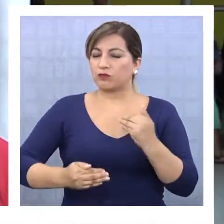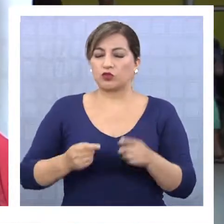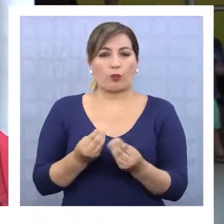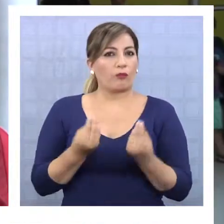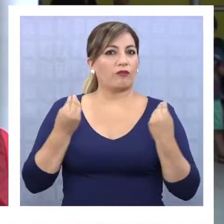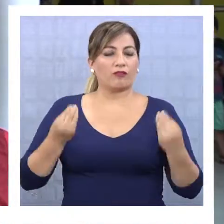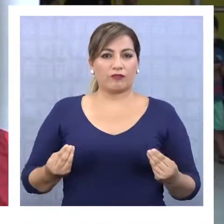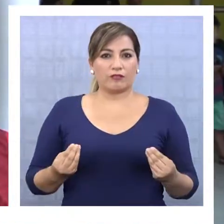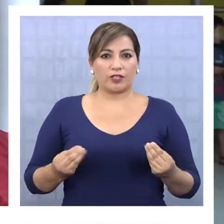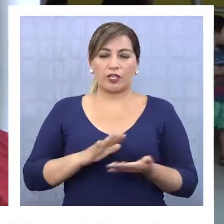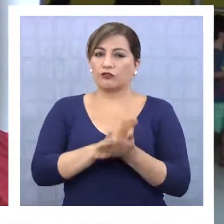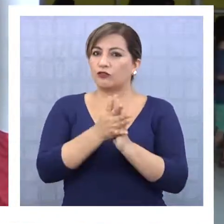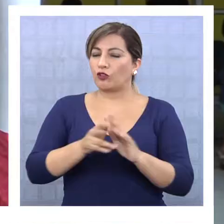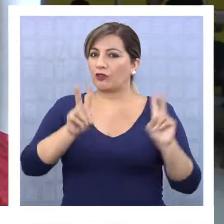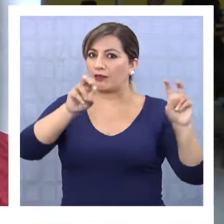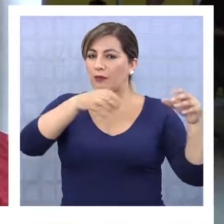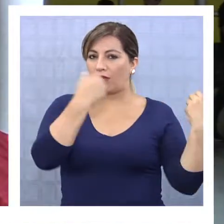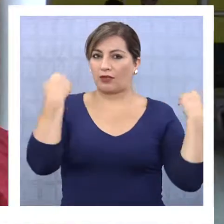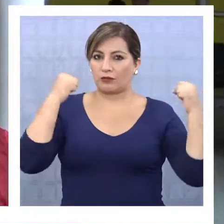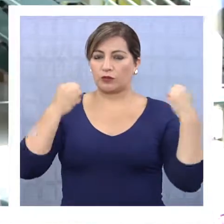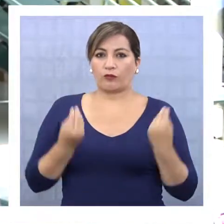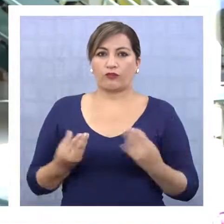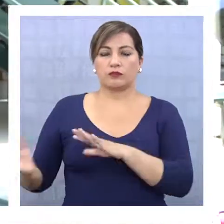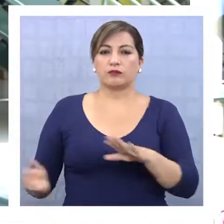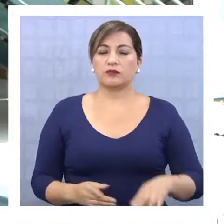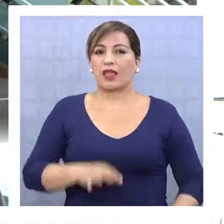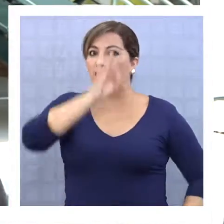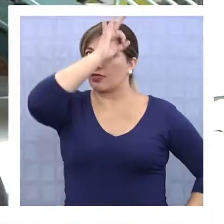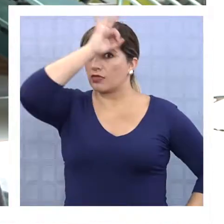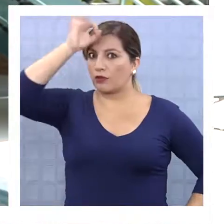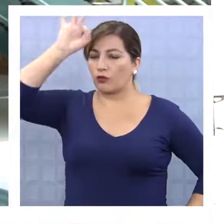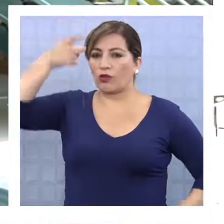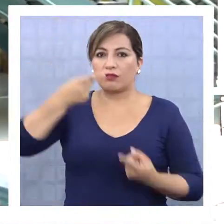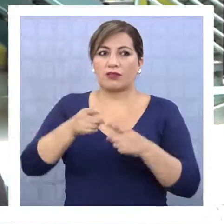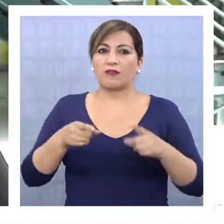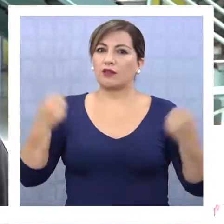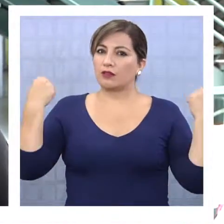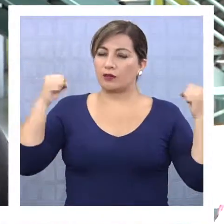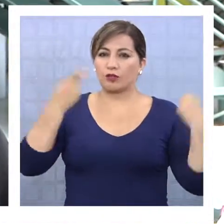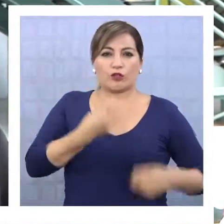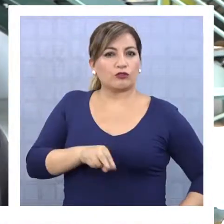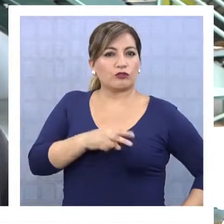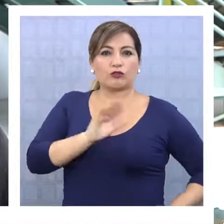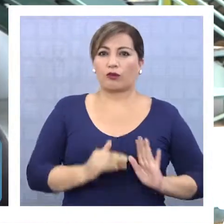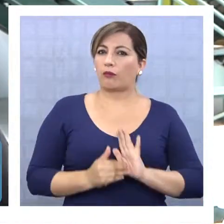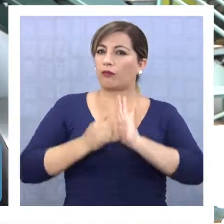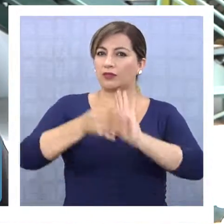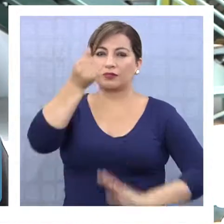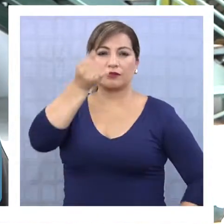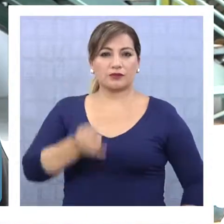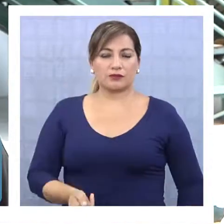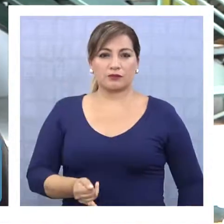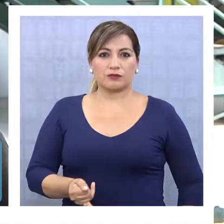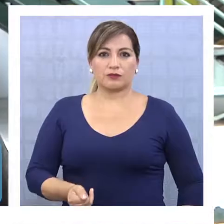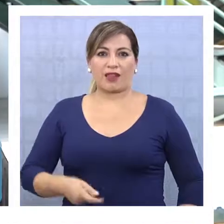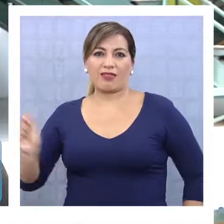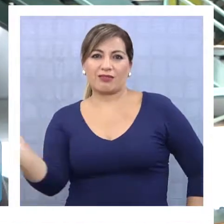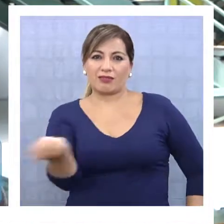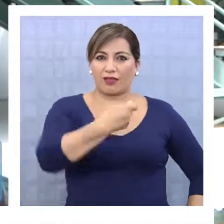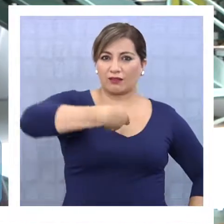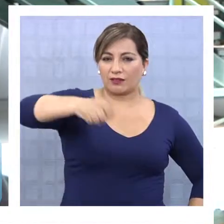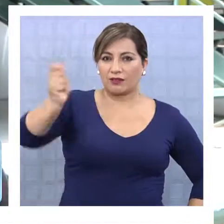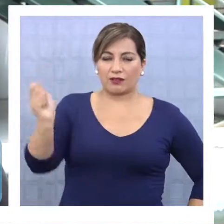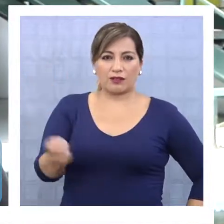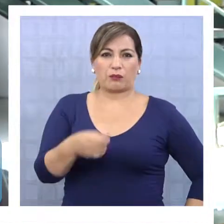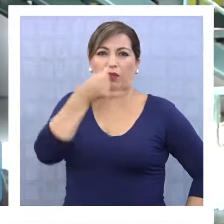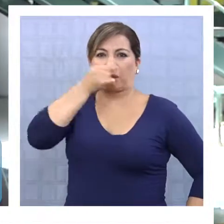sido transversalmente en todo ámbito. Bueno, Temuco tiene varias disciplinas en donde hemos destacado siempre lo que es